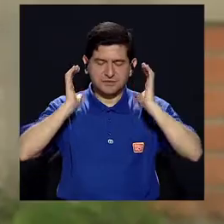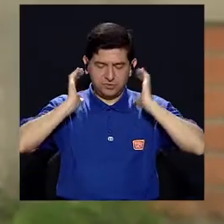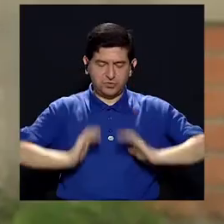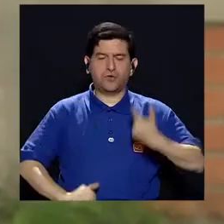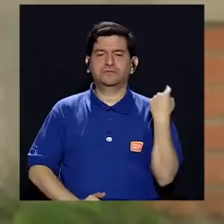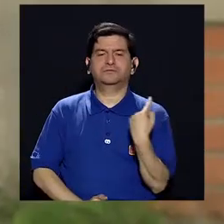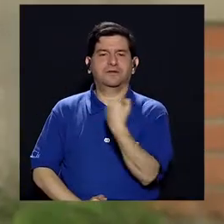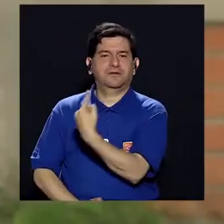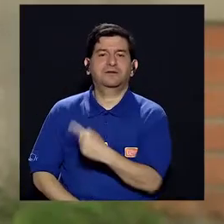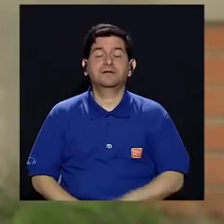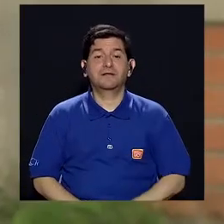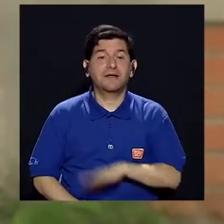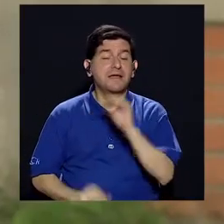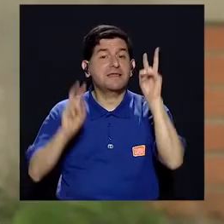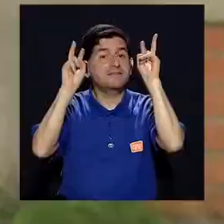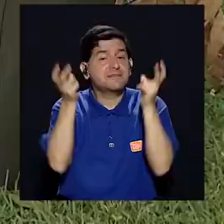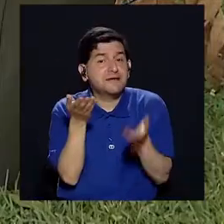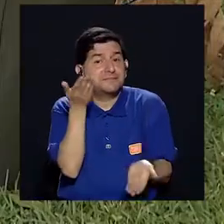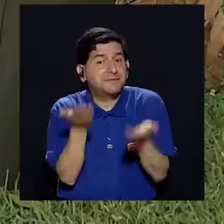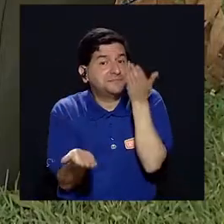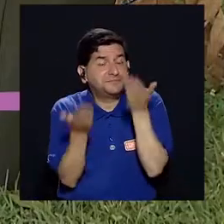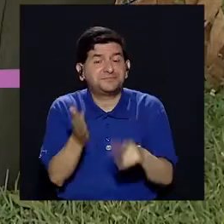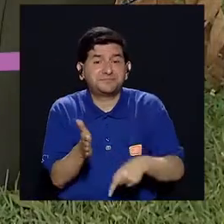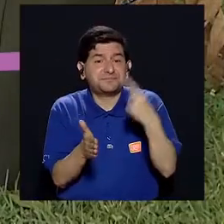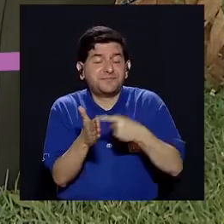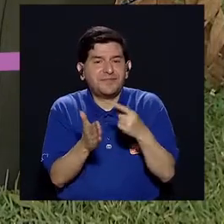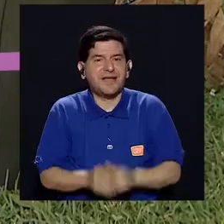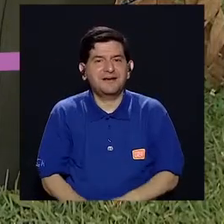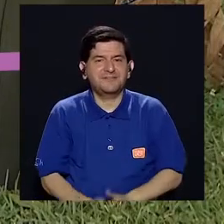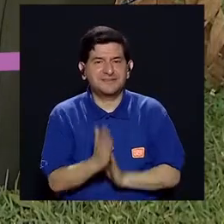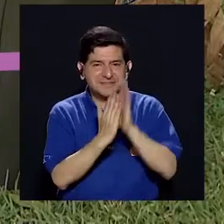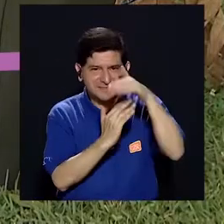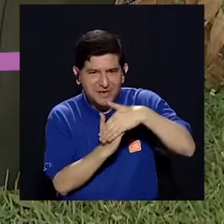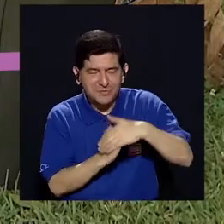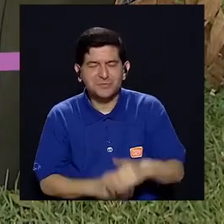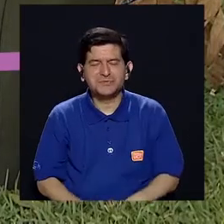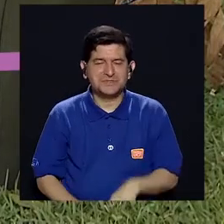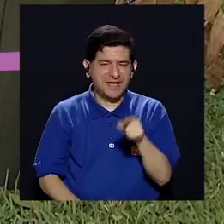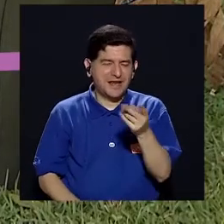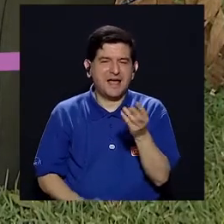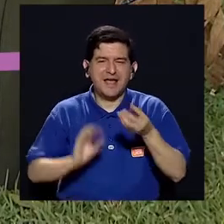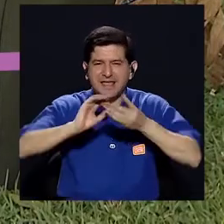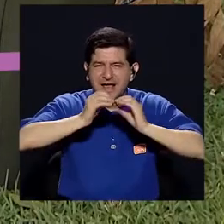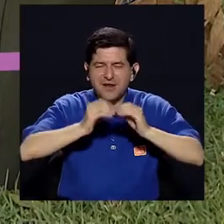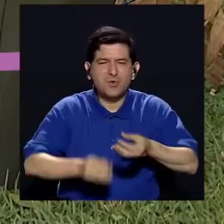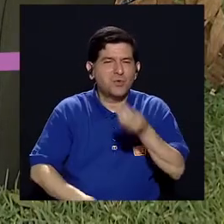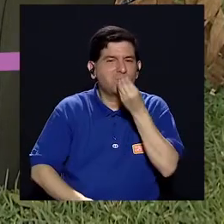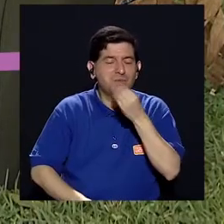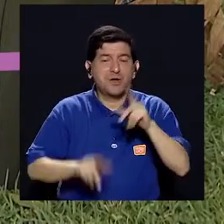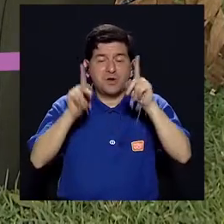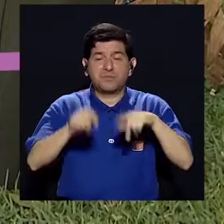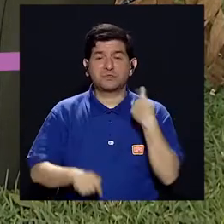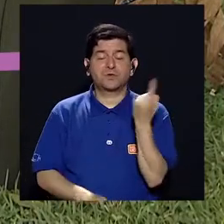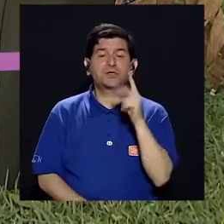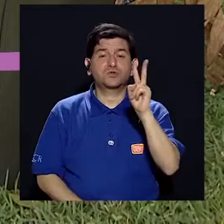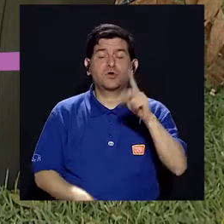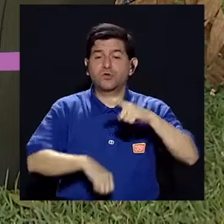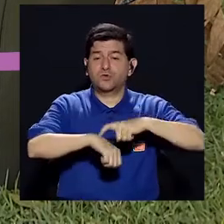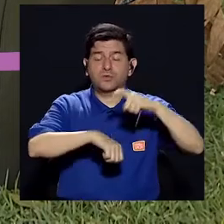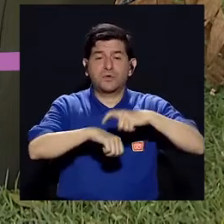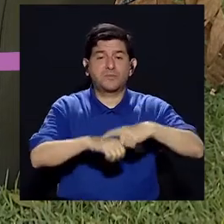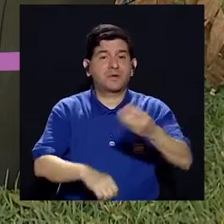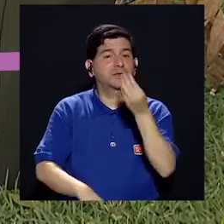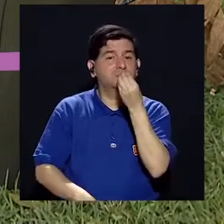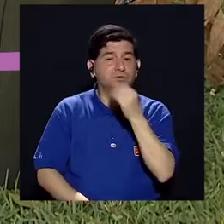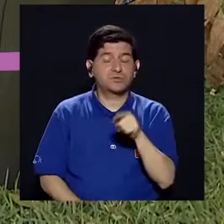escuchar mucho del cuerpo de cada uno y el tema es que tal vez a veces nos excedemos en las porciones de los alimentos y por ende a veces hay personas que solo hacen dos